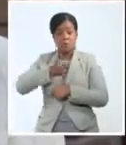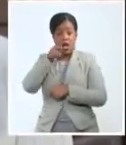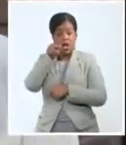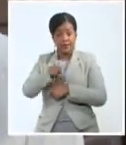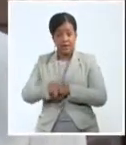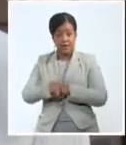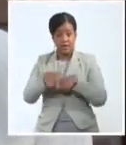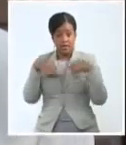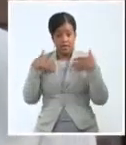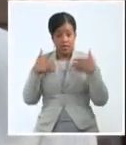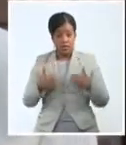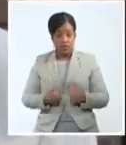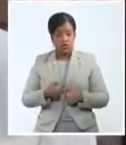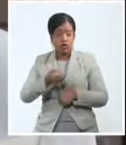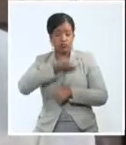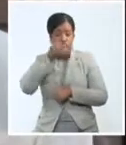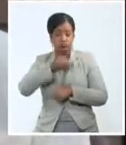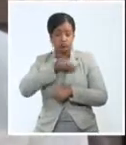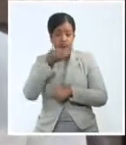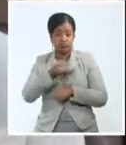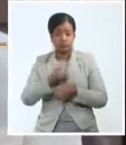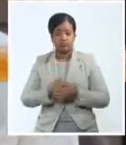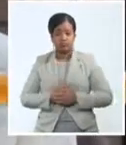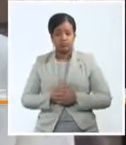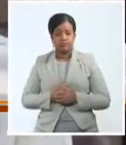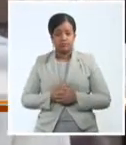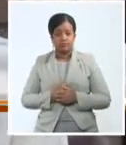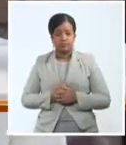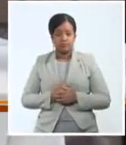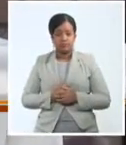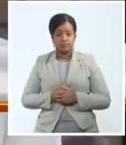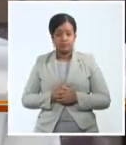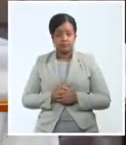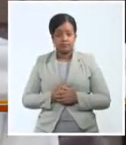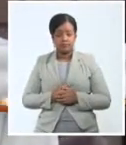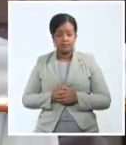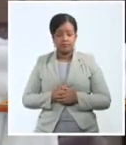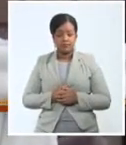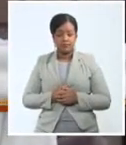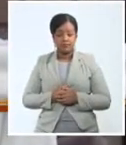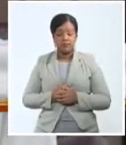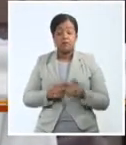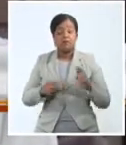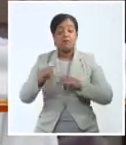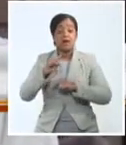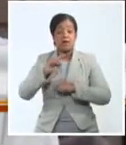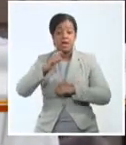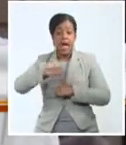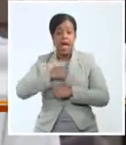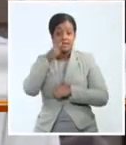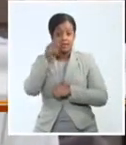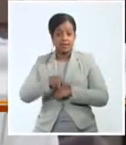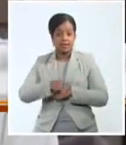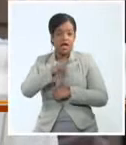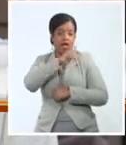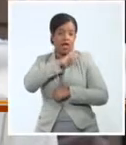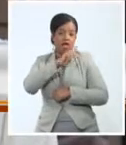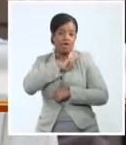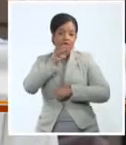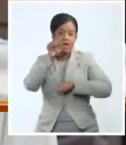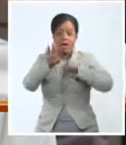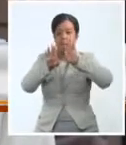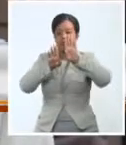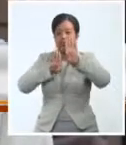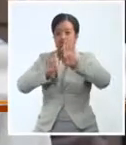cónclave, Nelson Ramírez de Arellano. Creo que es la primera vez también que es un artista que dirige la Bienal de La Habana y creo que